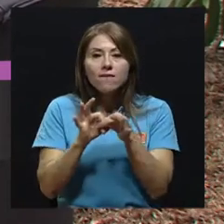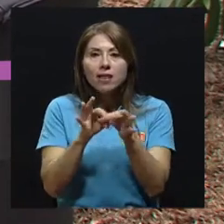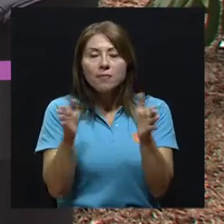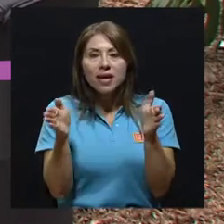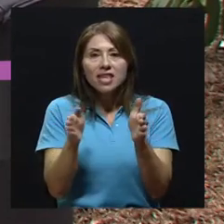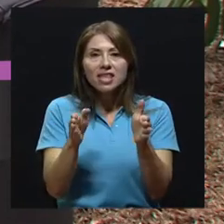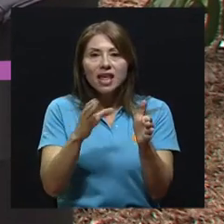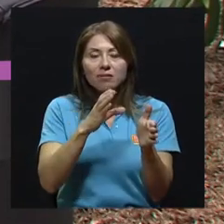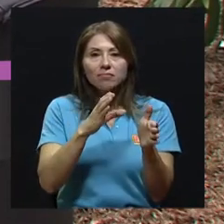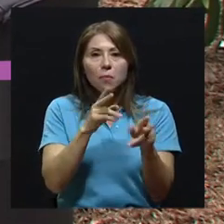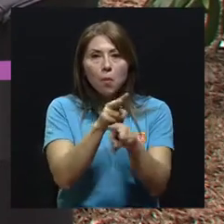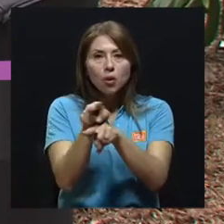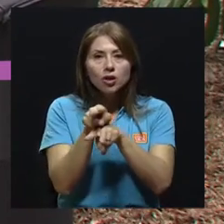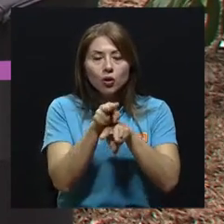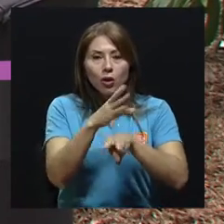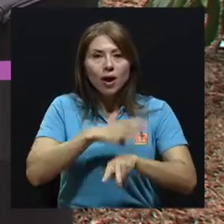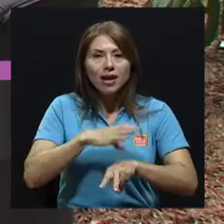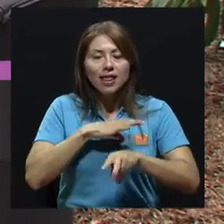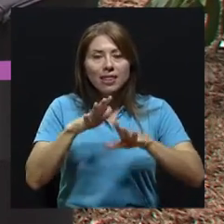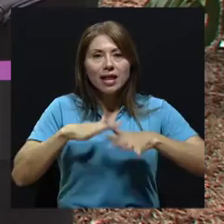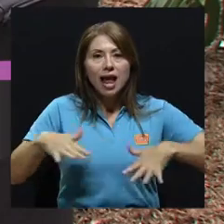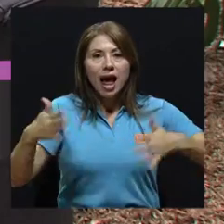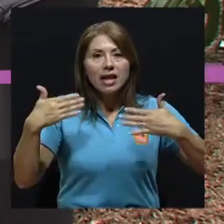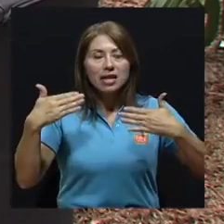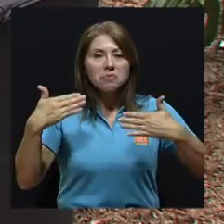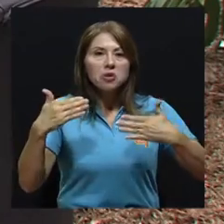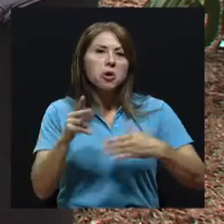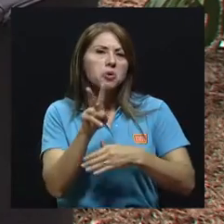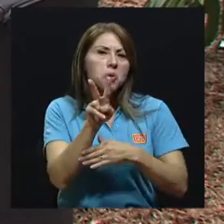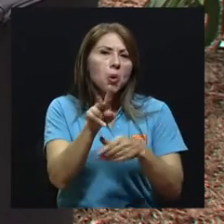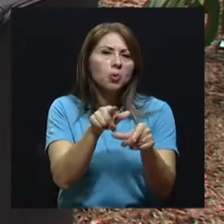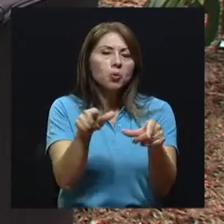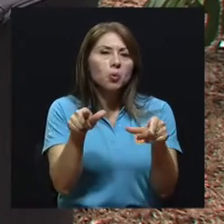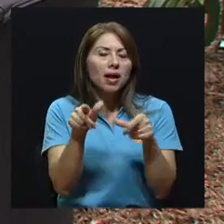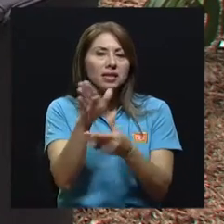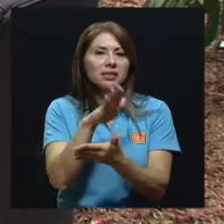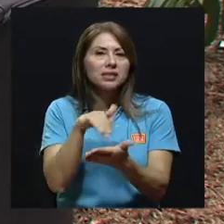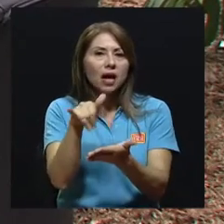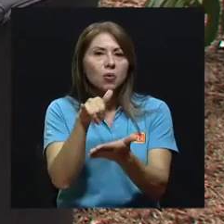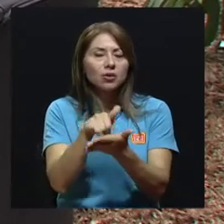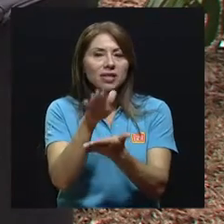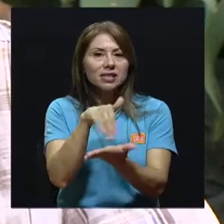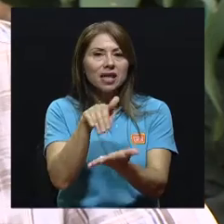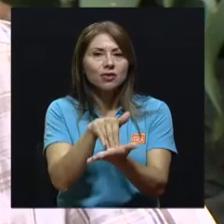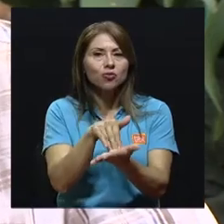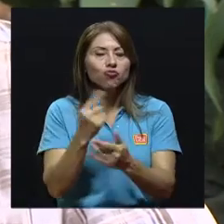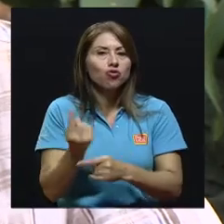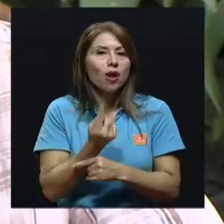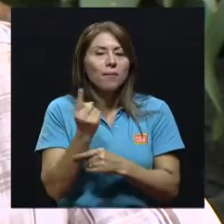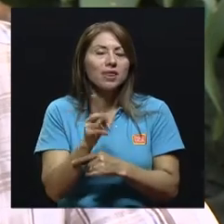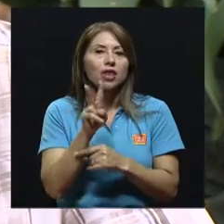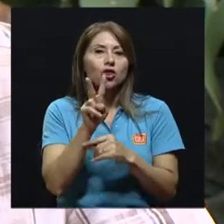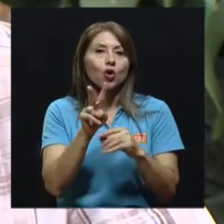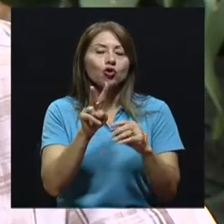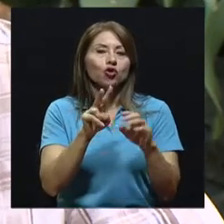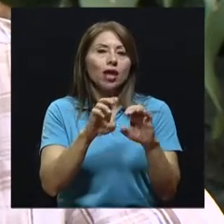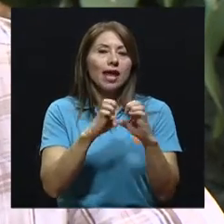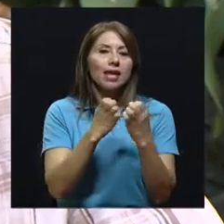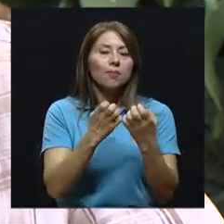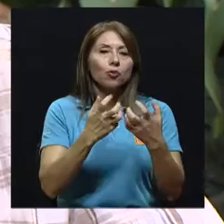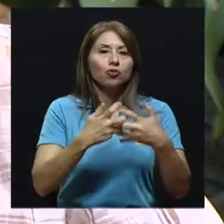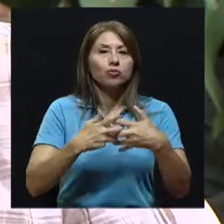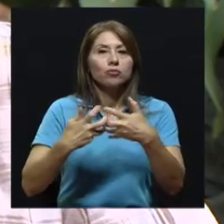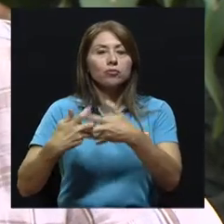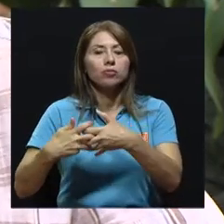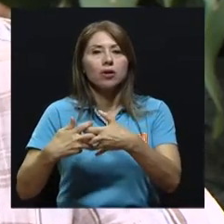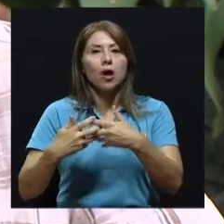monitoreo de calidad del aire. Apenas un par de lugares, un par de títulos en San José Centro era lo que teníamos, nada más. con dos equipos, poco a